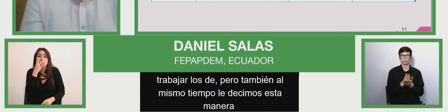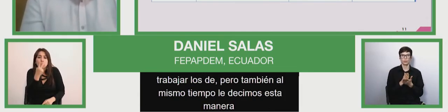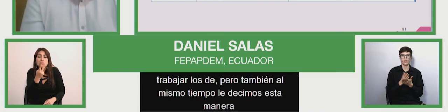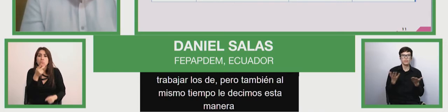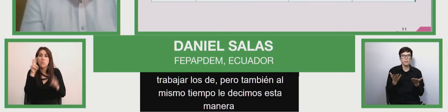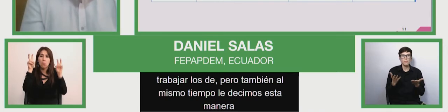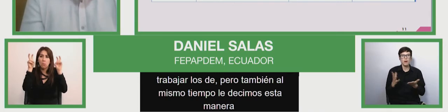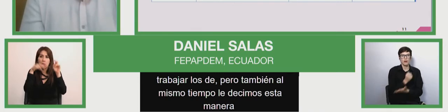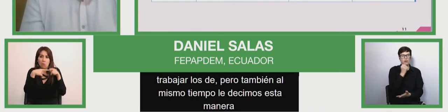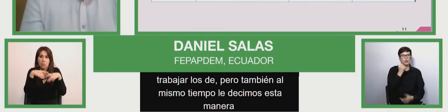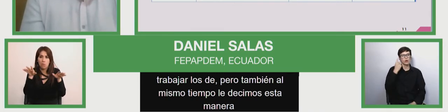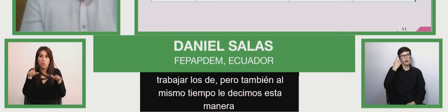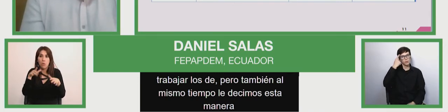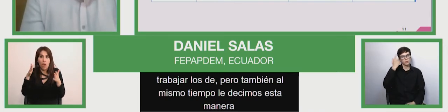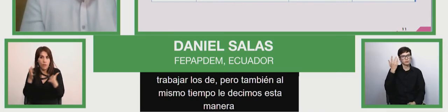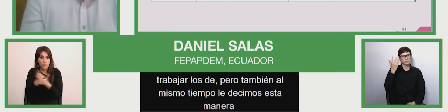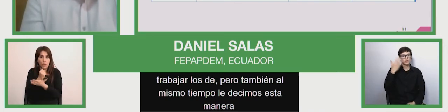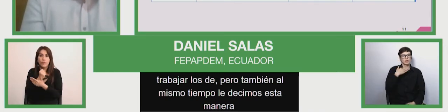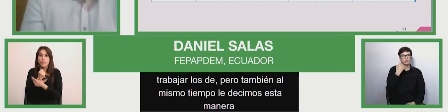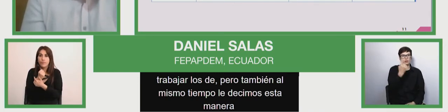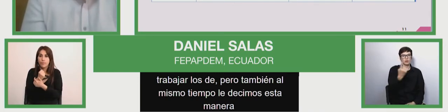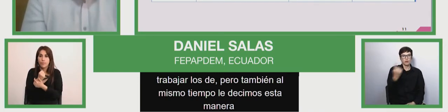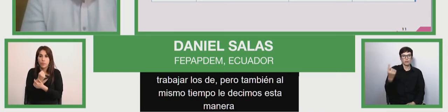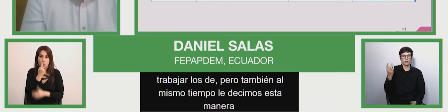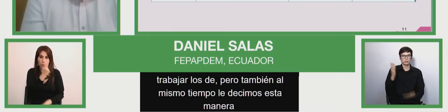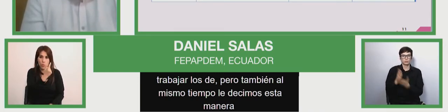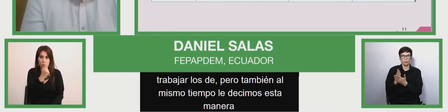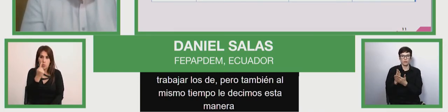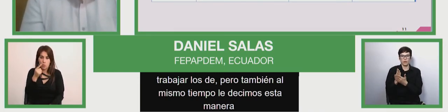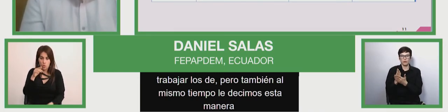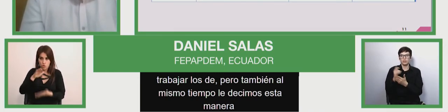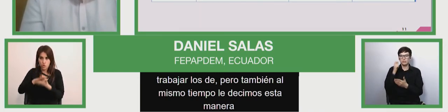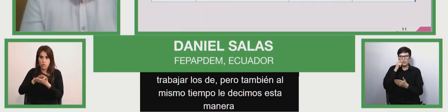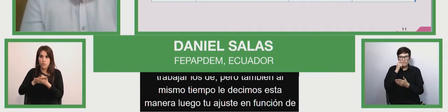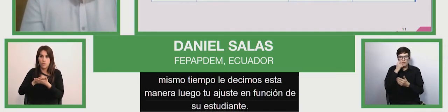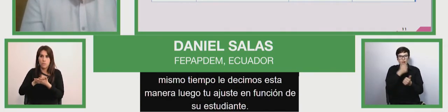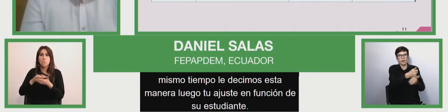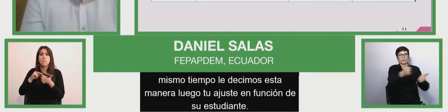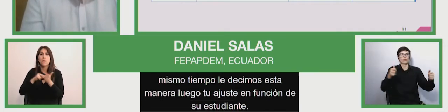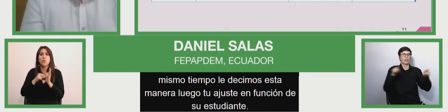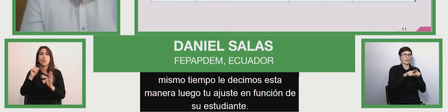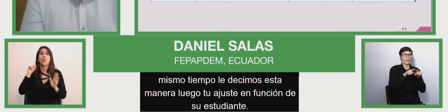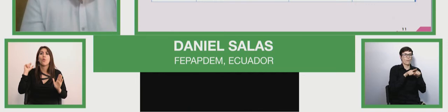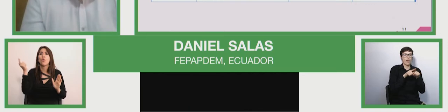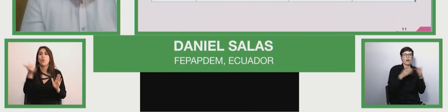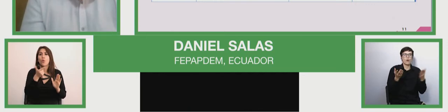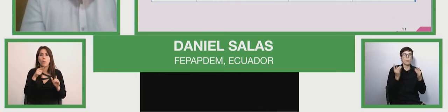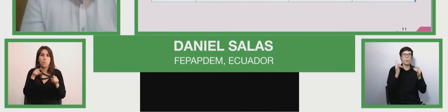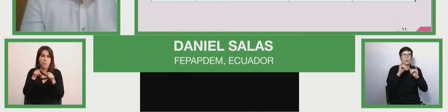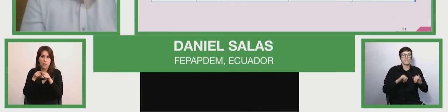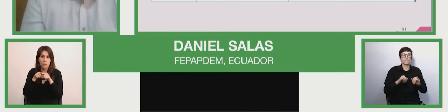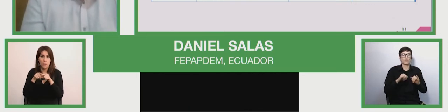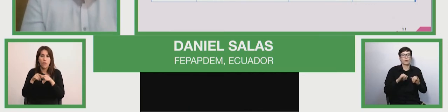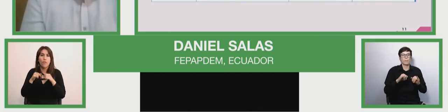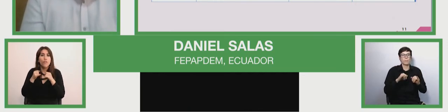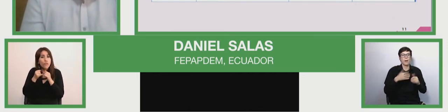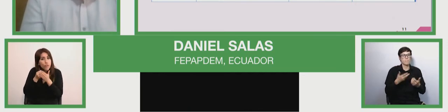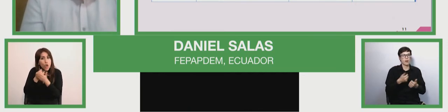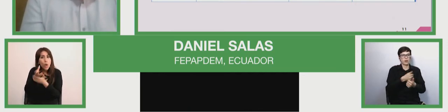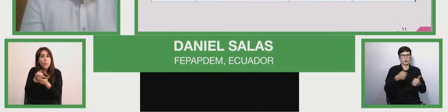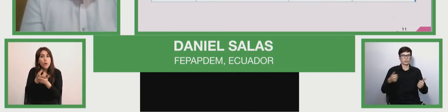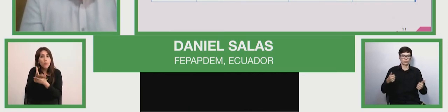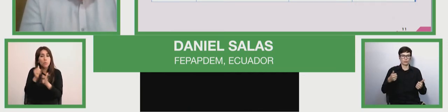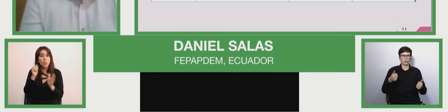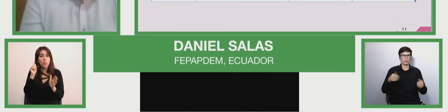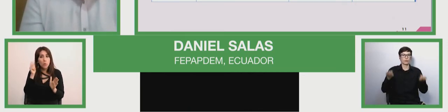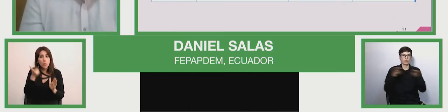a plantearnos que lo que tiene que hacer con estos estudiantes es que tiene que hacer con todos justamente un modelo curricular universal apunta hacia allá hacia allá hacia